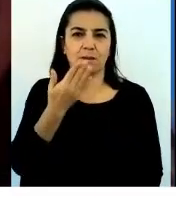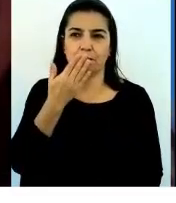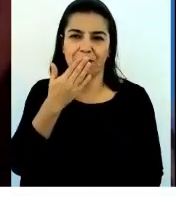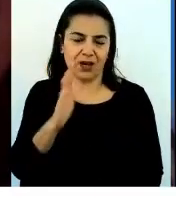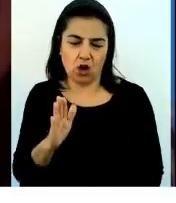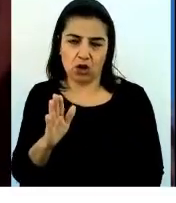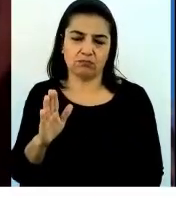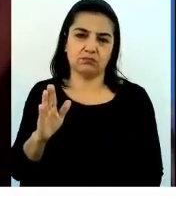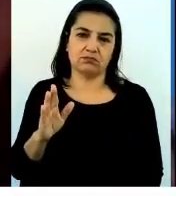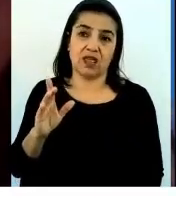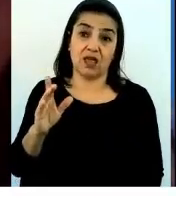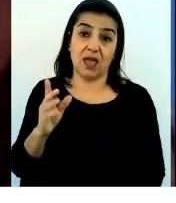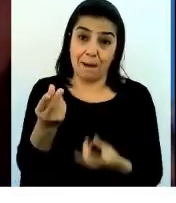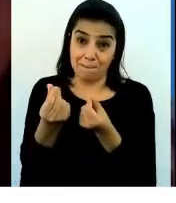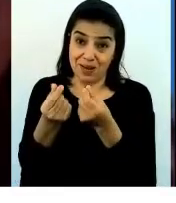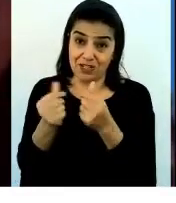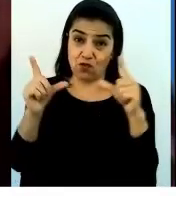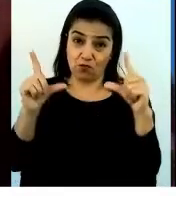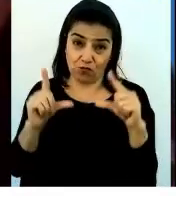de esa alimentación saludable?